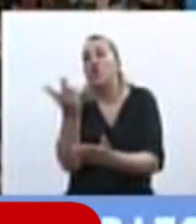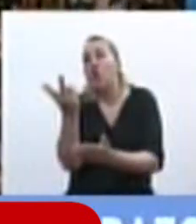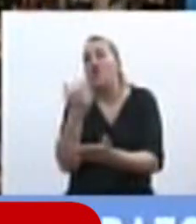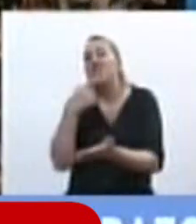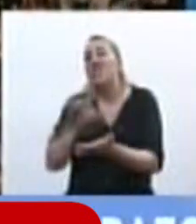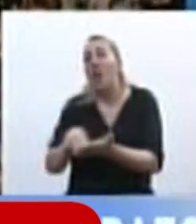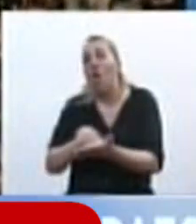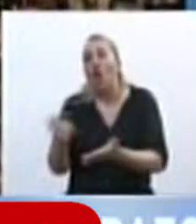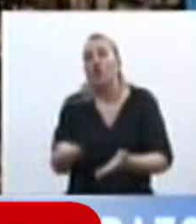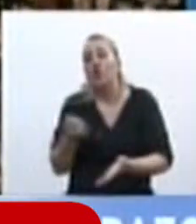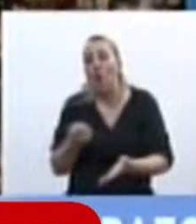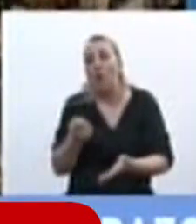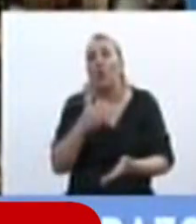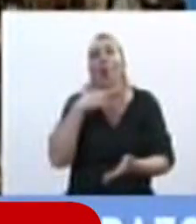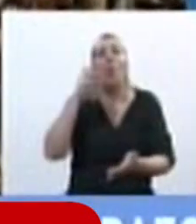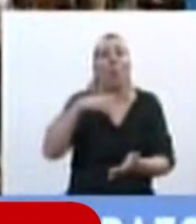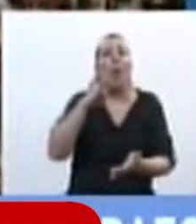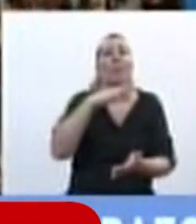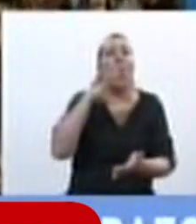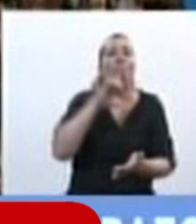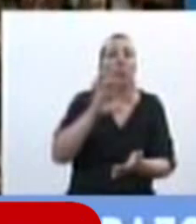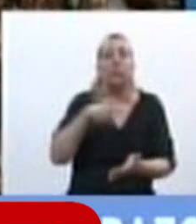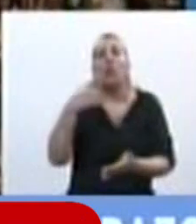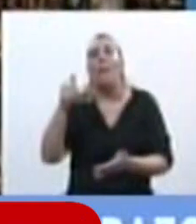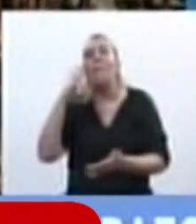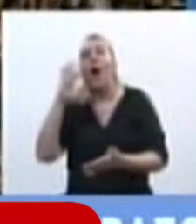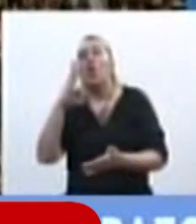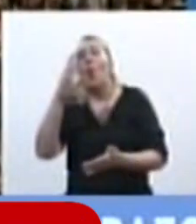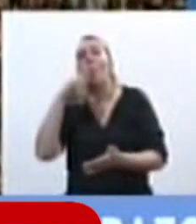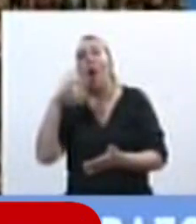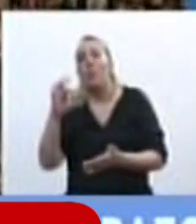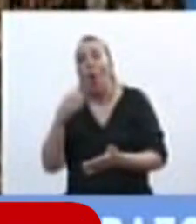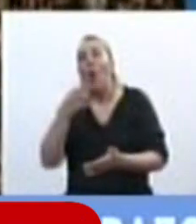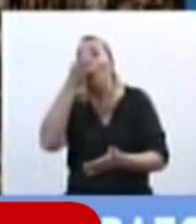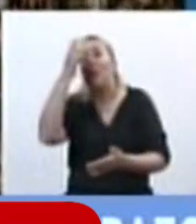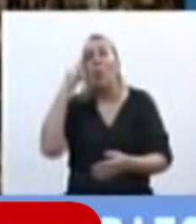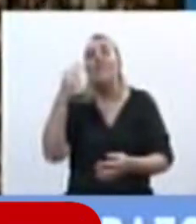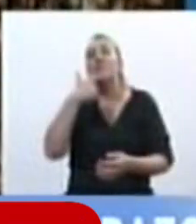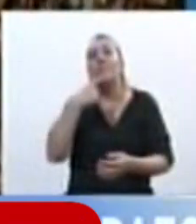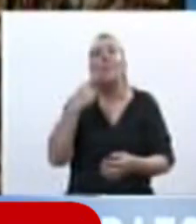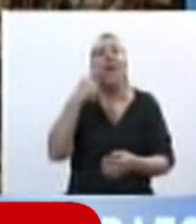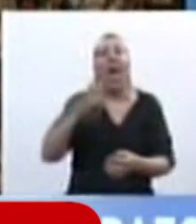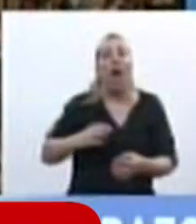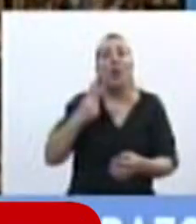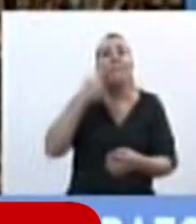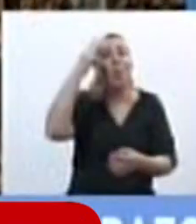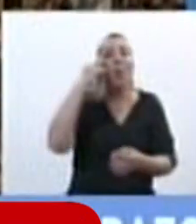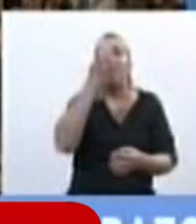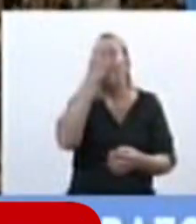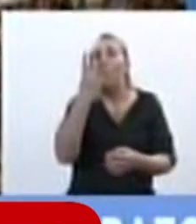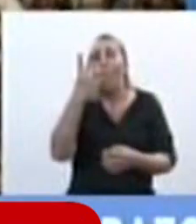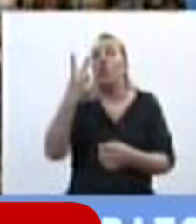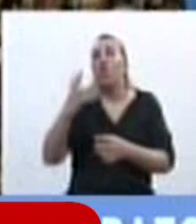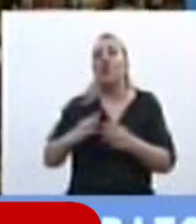Juan B. Justo y Mario Bravo, el 29 de septiembre del 1924. Dos años